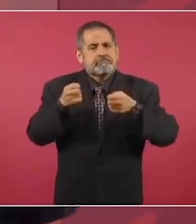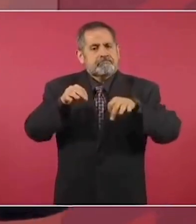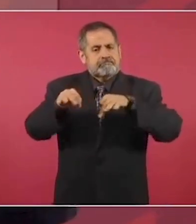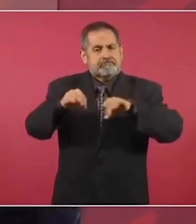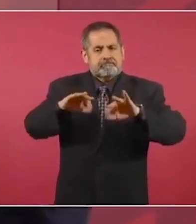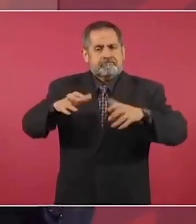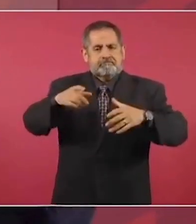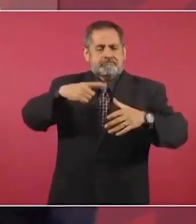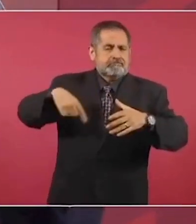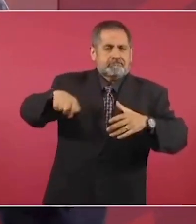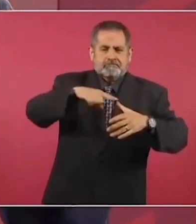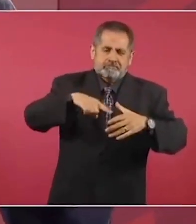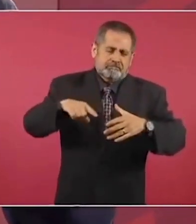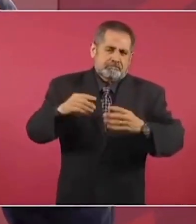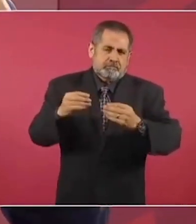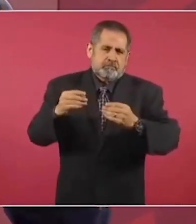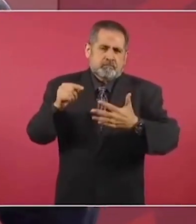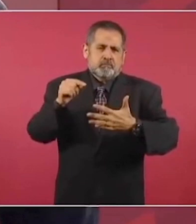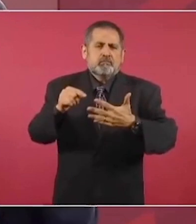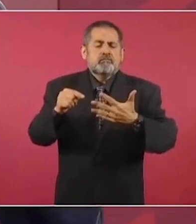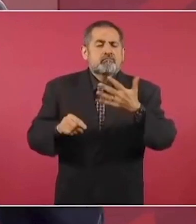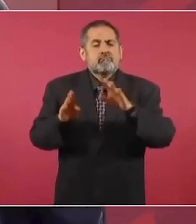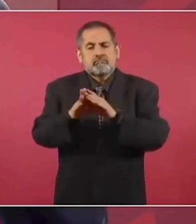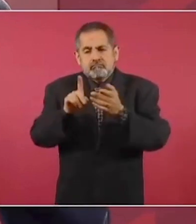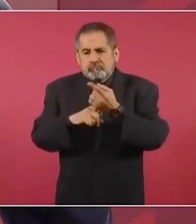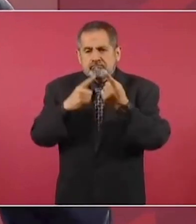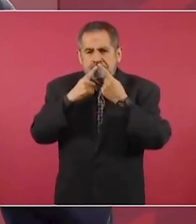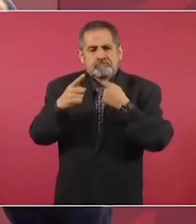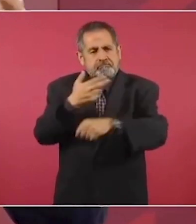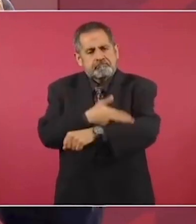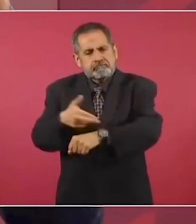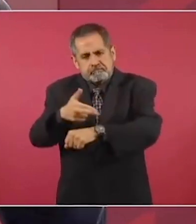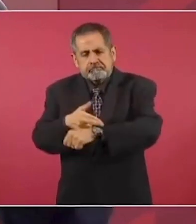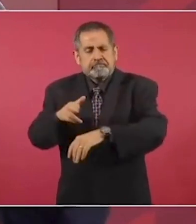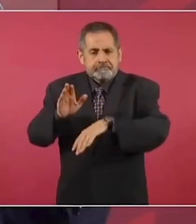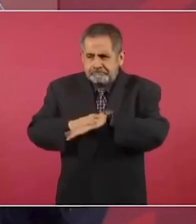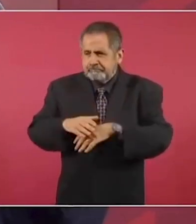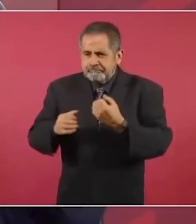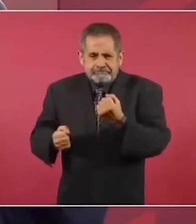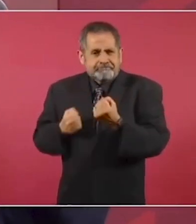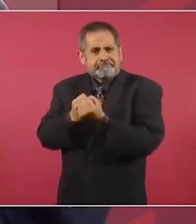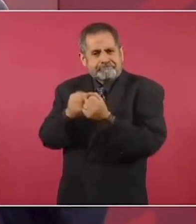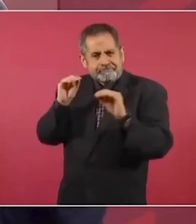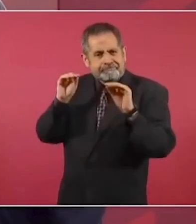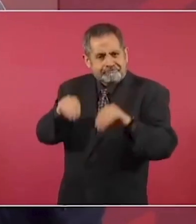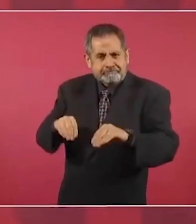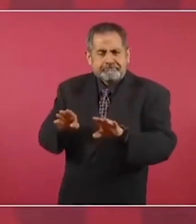mucho, de manera intensa, dejar las bases,